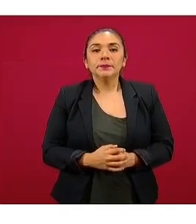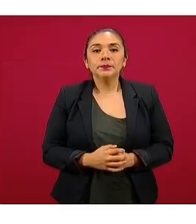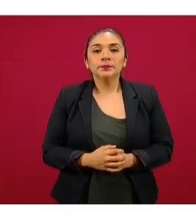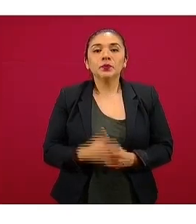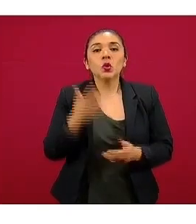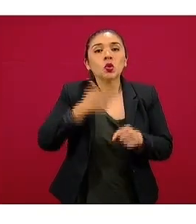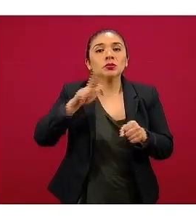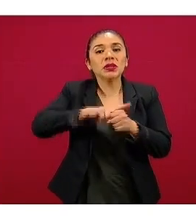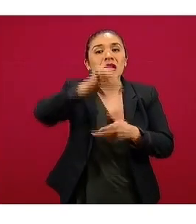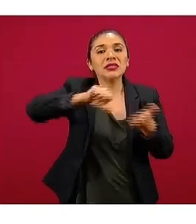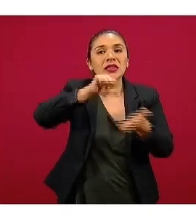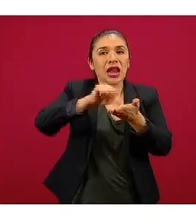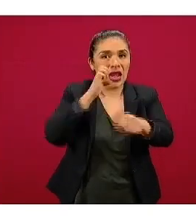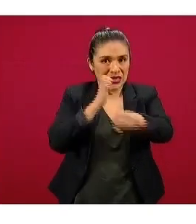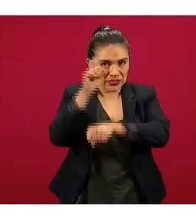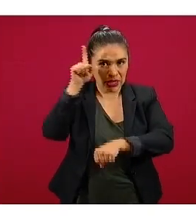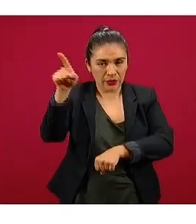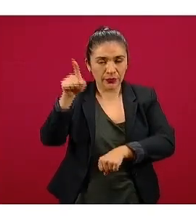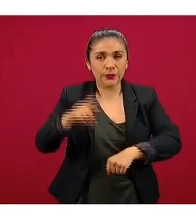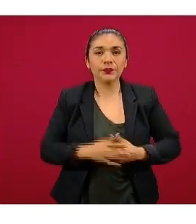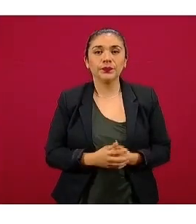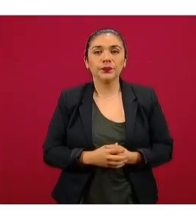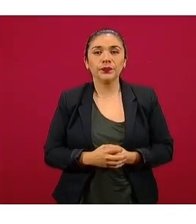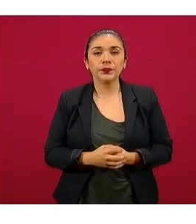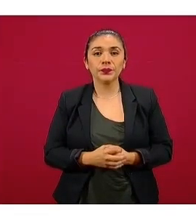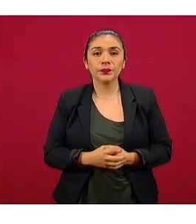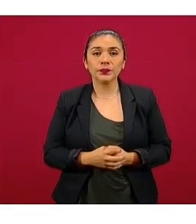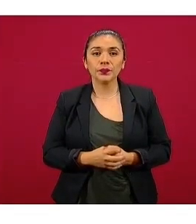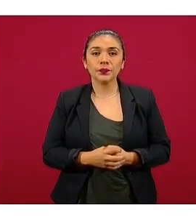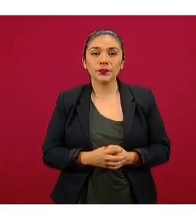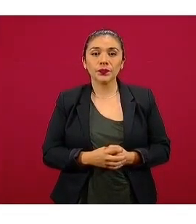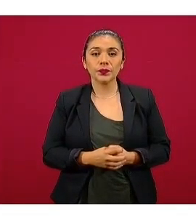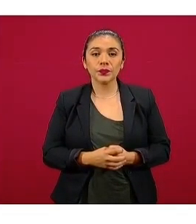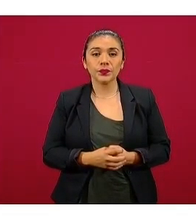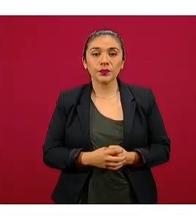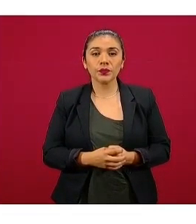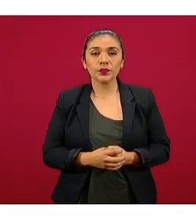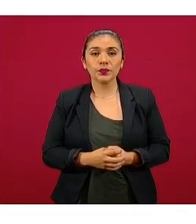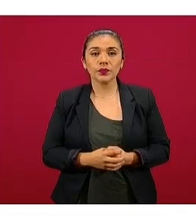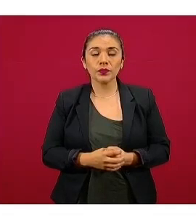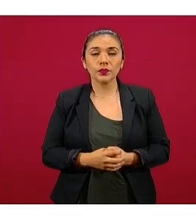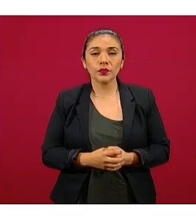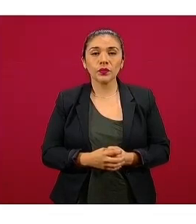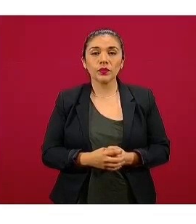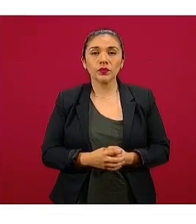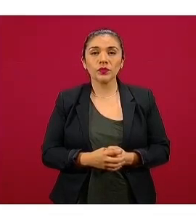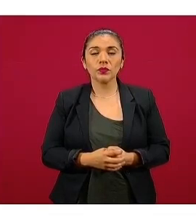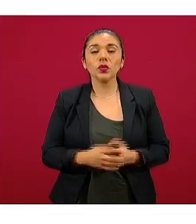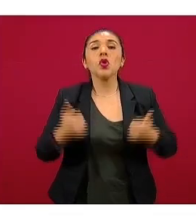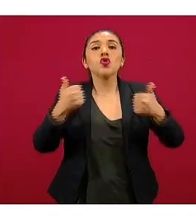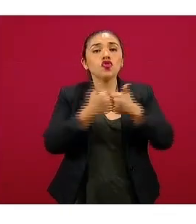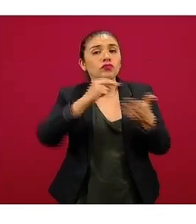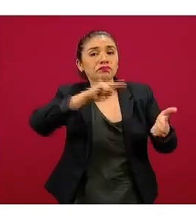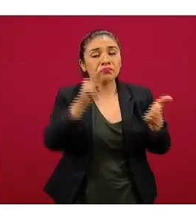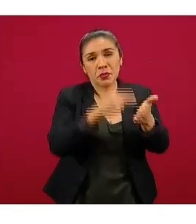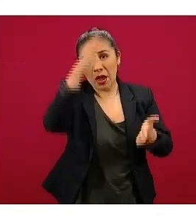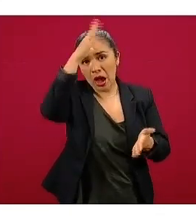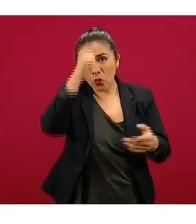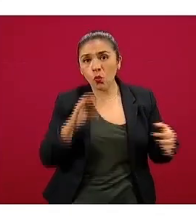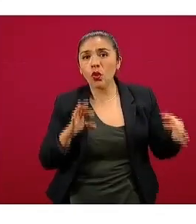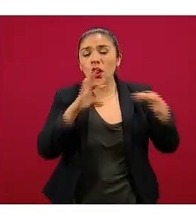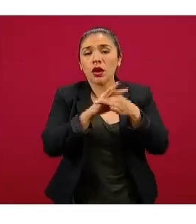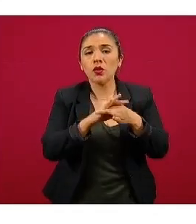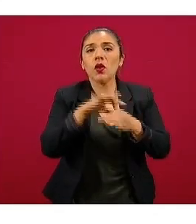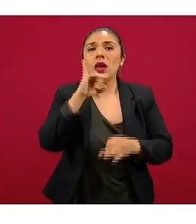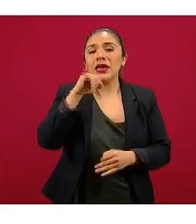El Hospital Central del Estado. La siguiente, por favor. Y a través de un convenio de colaboración que hay entre la